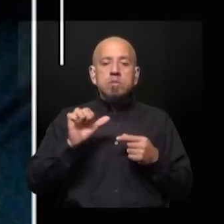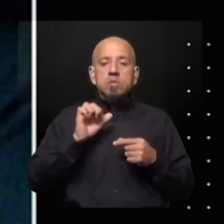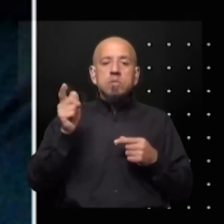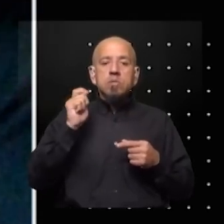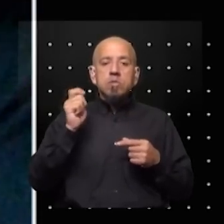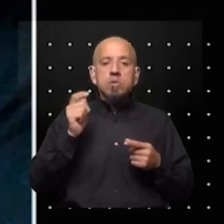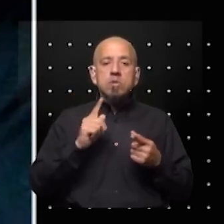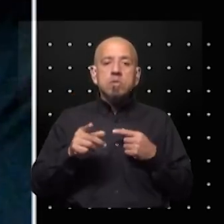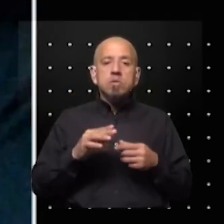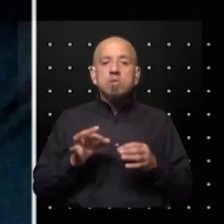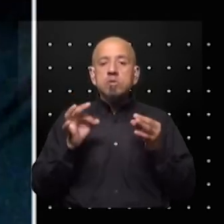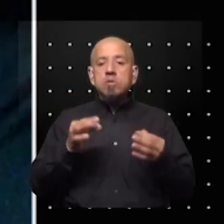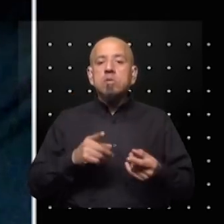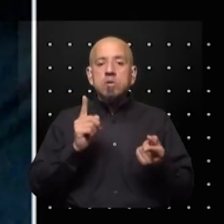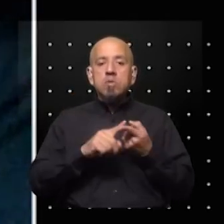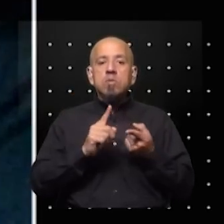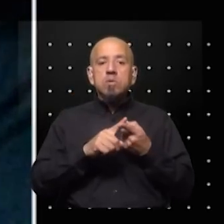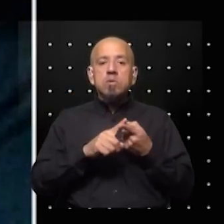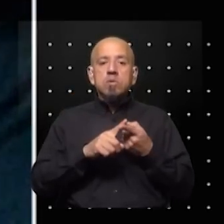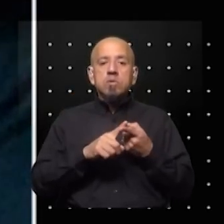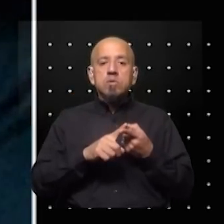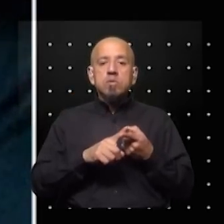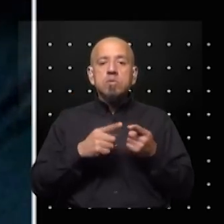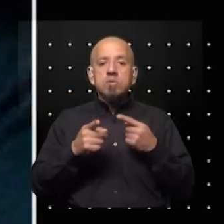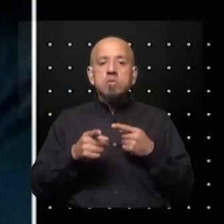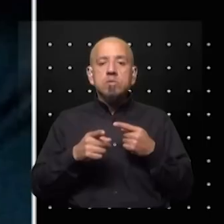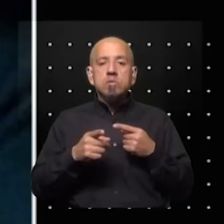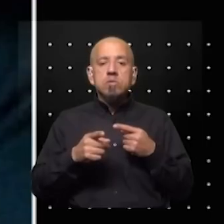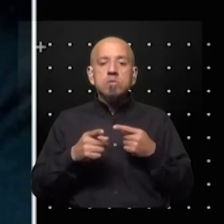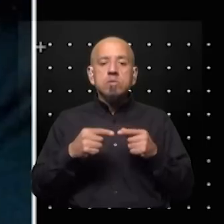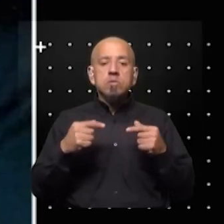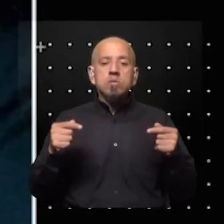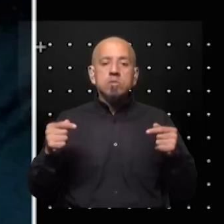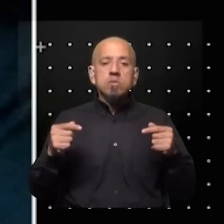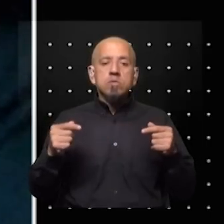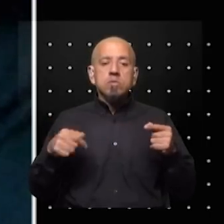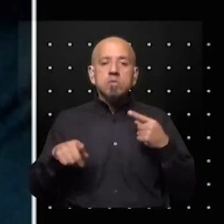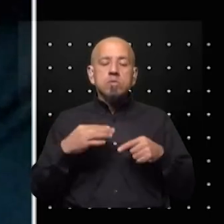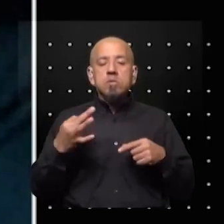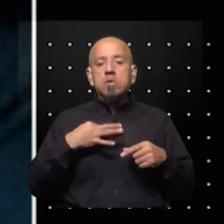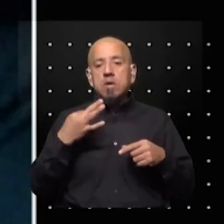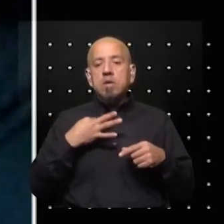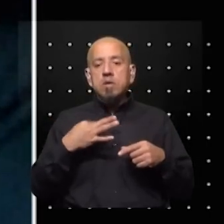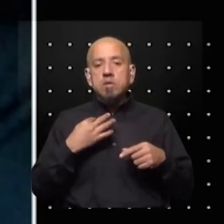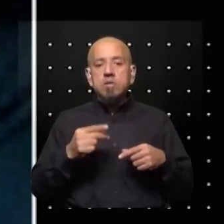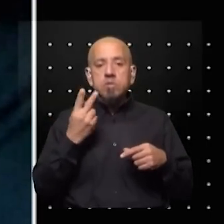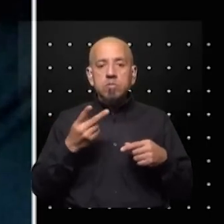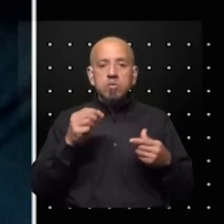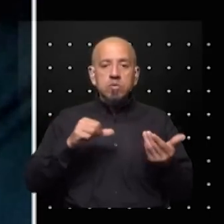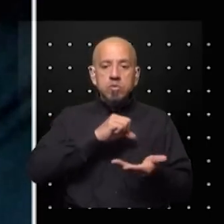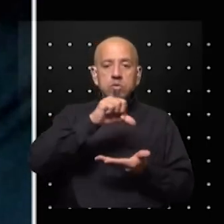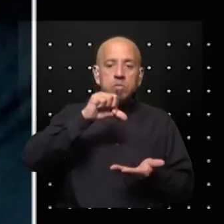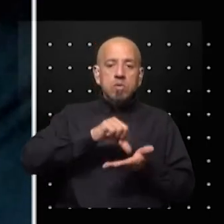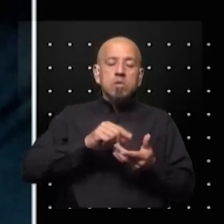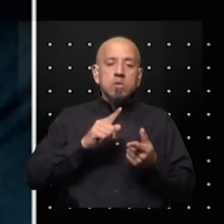como Embrapa llegaban a acuerdos para desarrollar cultivos etcétera durante muchos años Brasil fue el segundo país africano